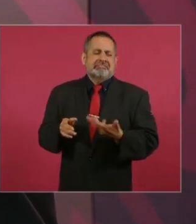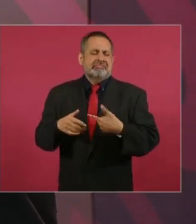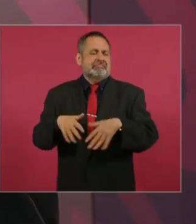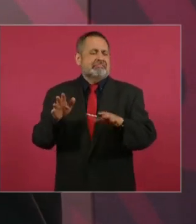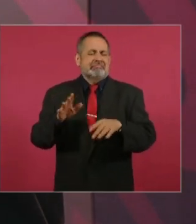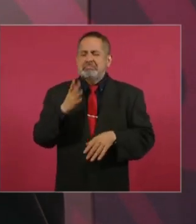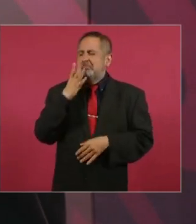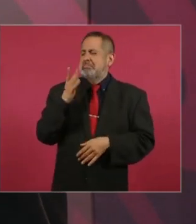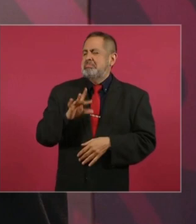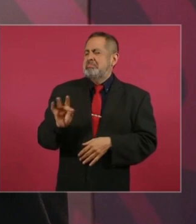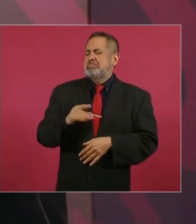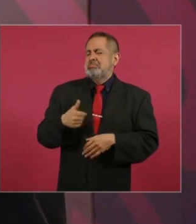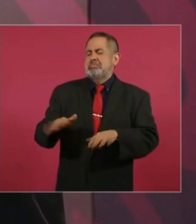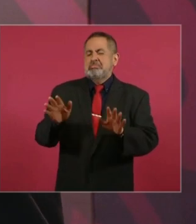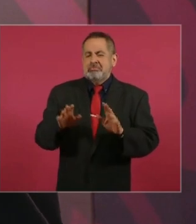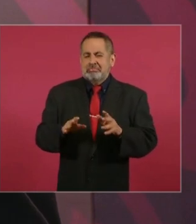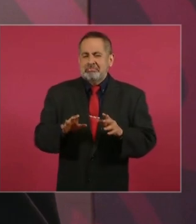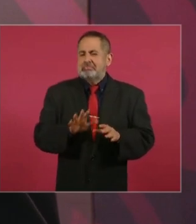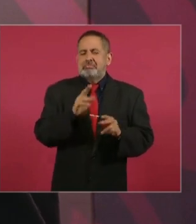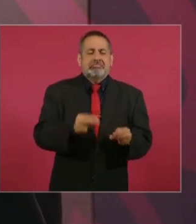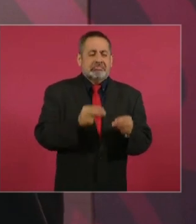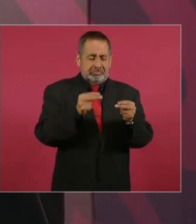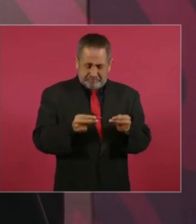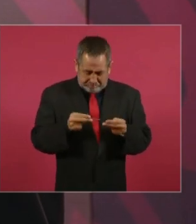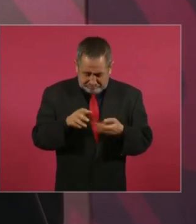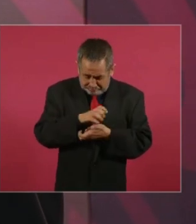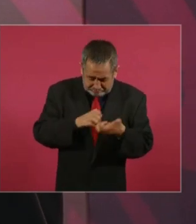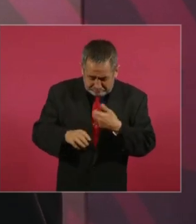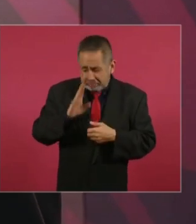cualquier otro, como si fuese un asunto mercantil.